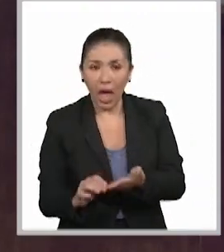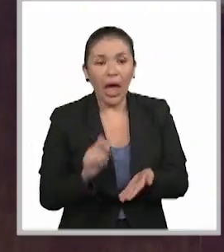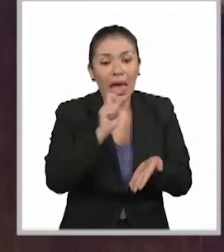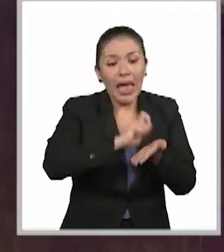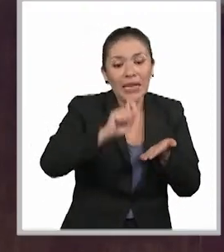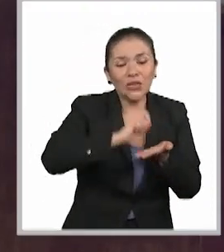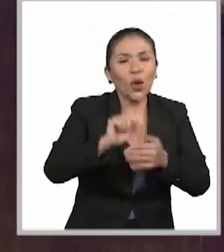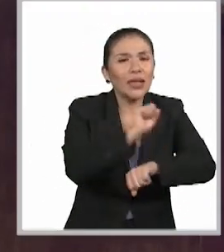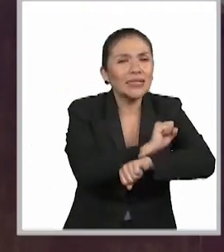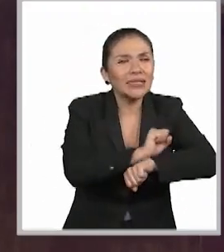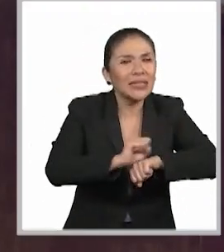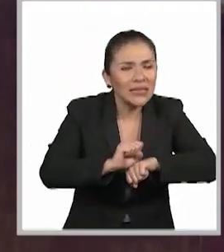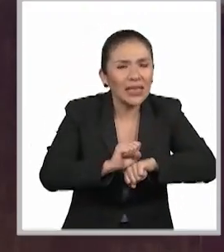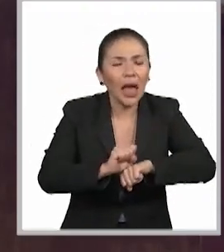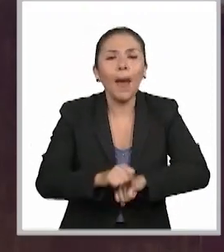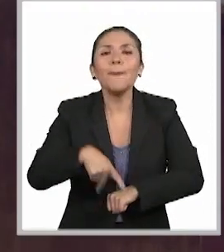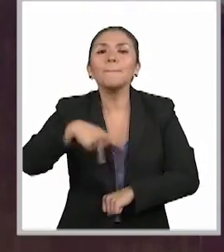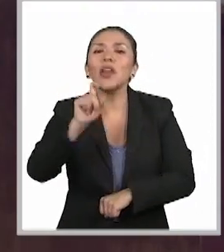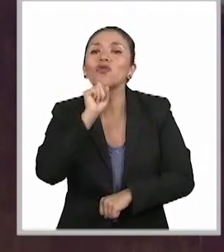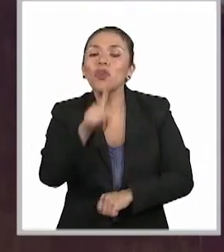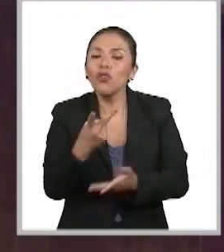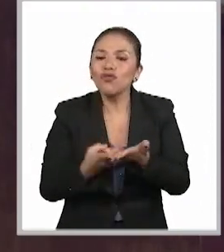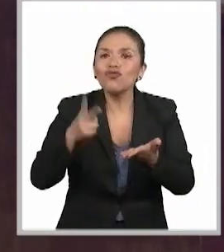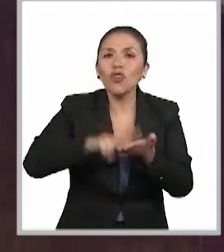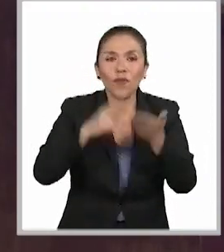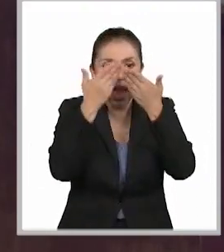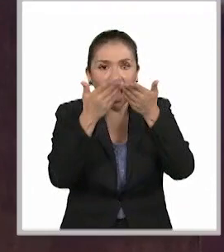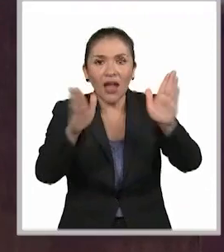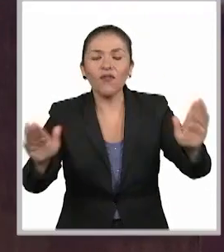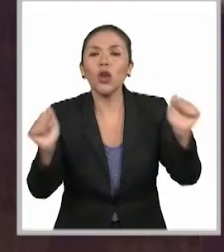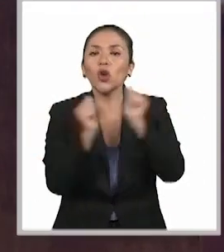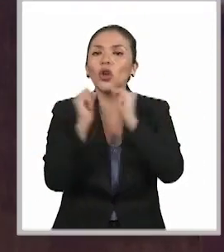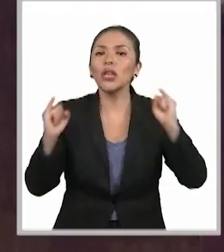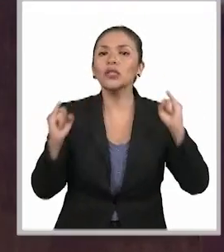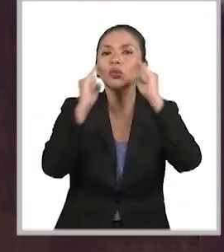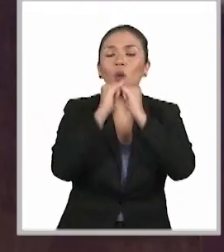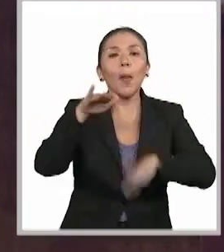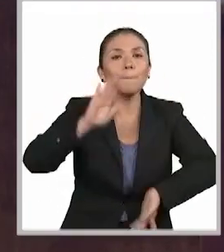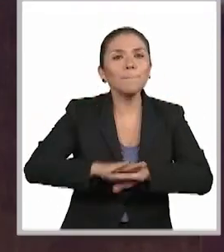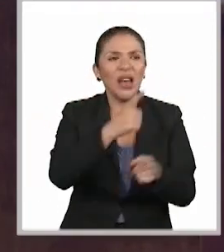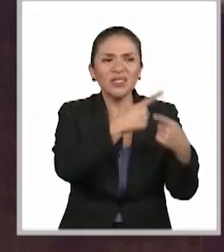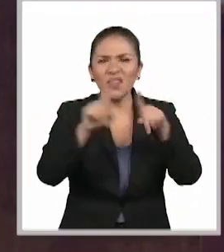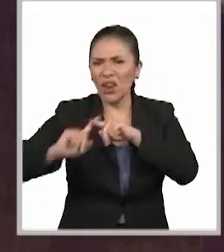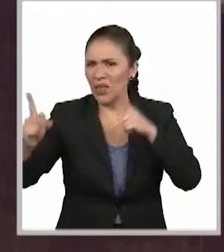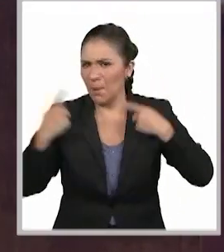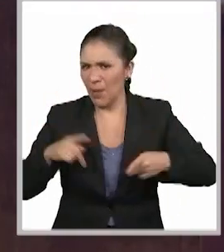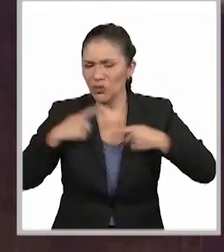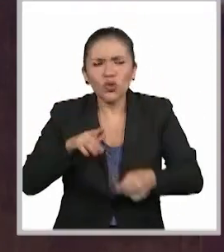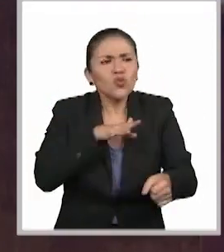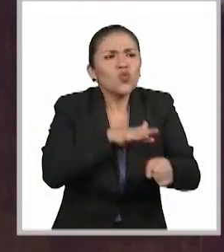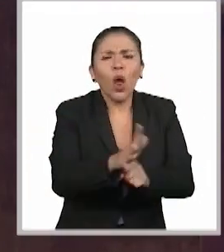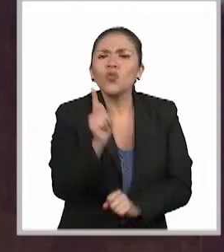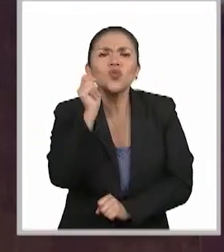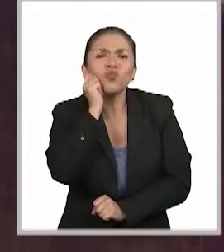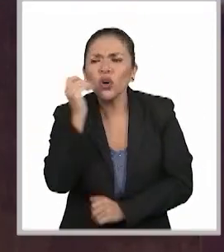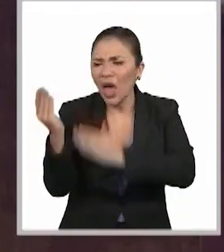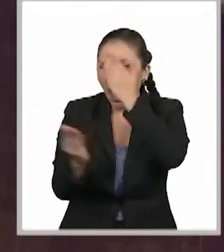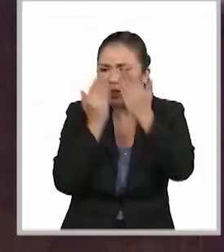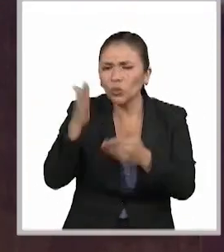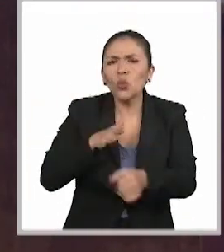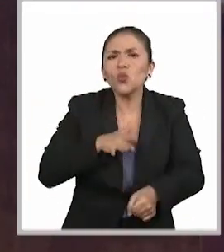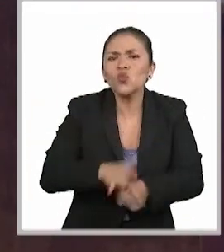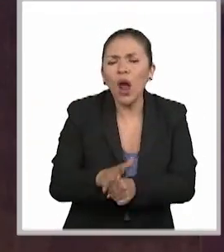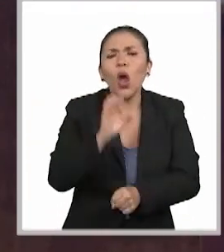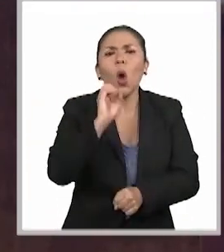redacción sencilla, pero además con la apertura institucional, que más personas con independencia de su